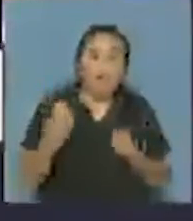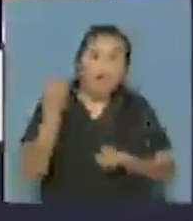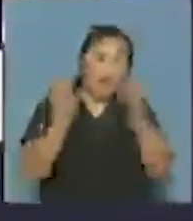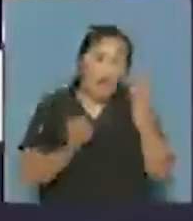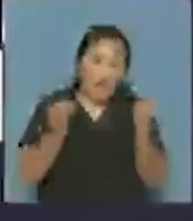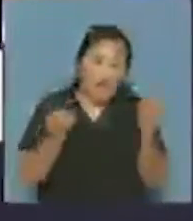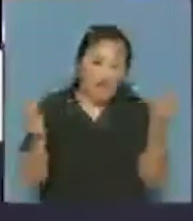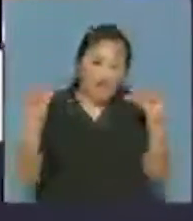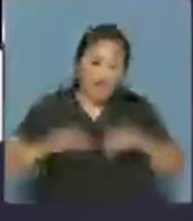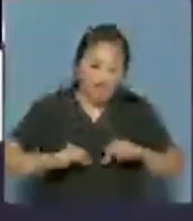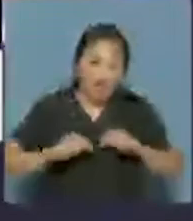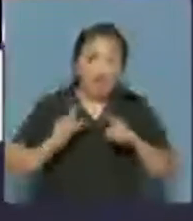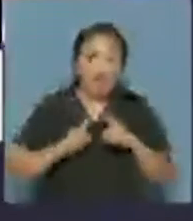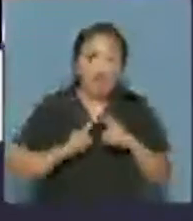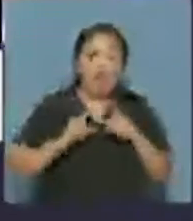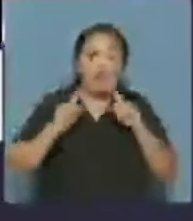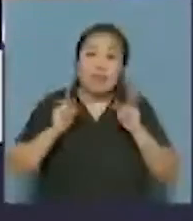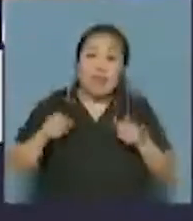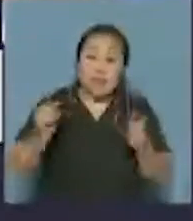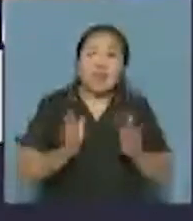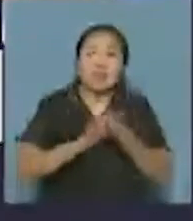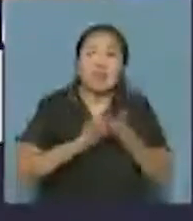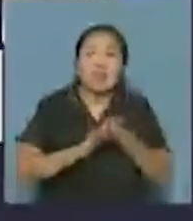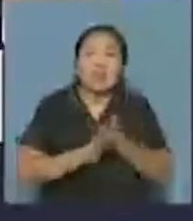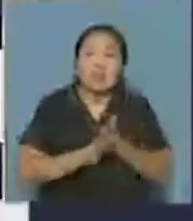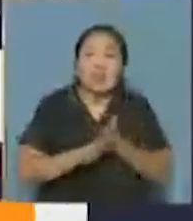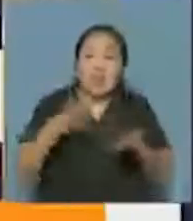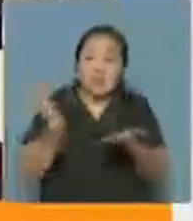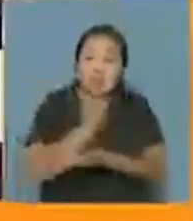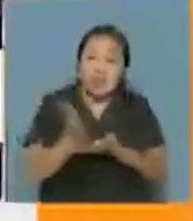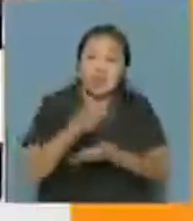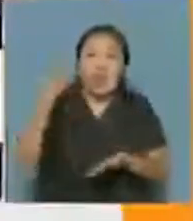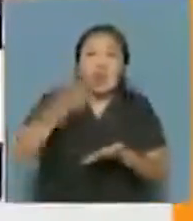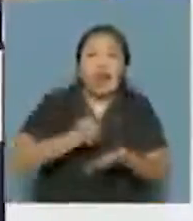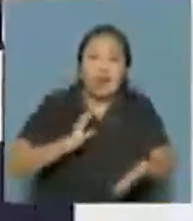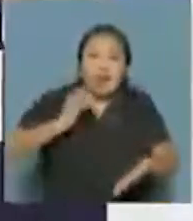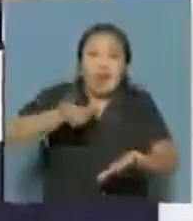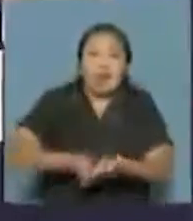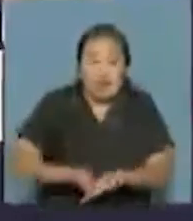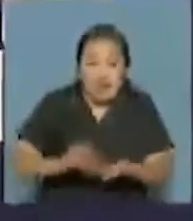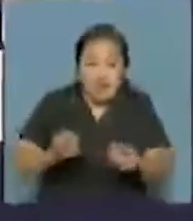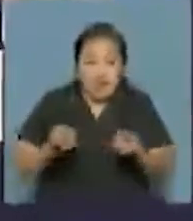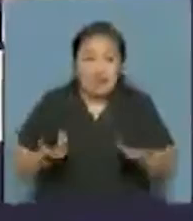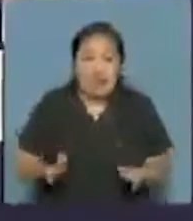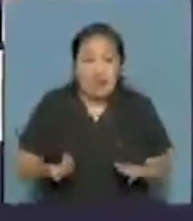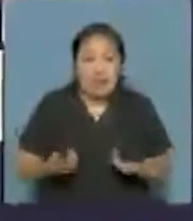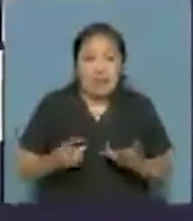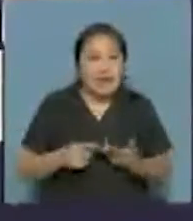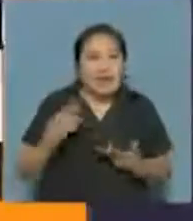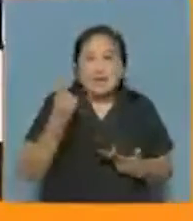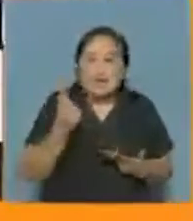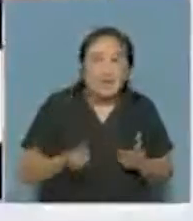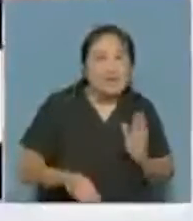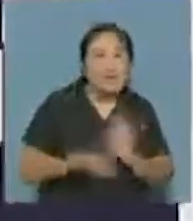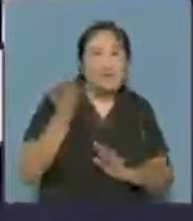económica, la cuestión propia que estamos viviendo por los costos de producción, donde son altísimos,